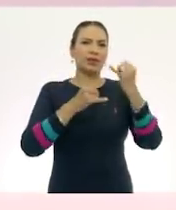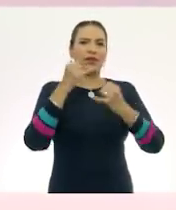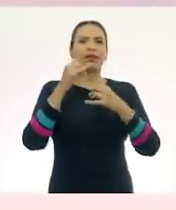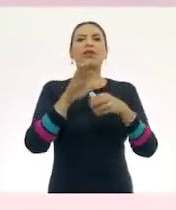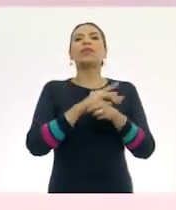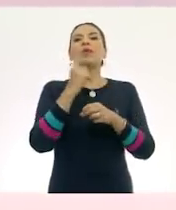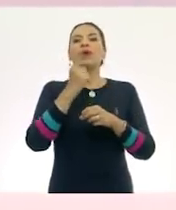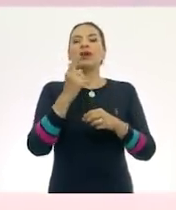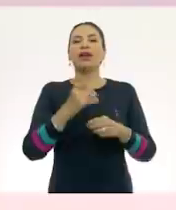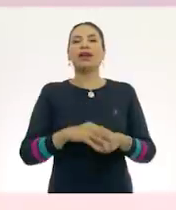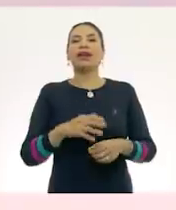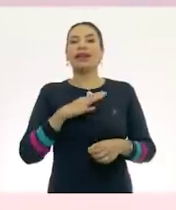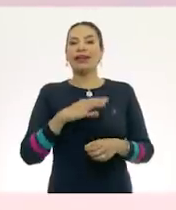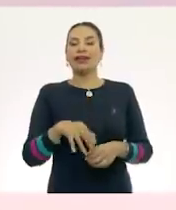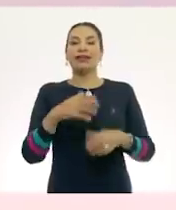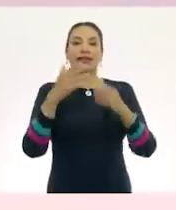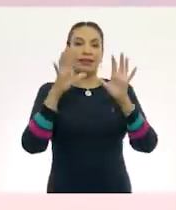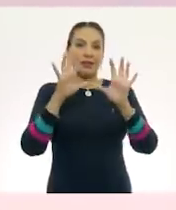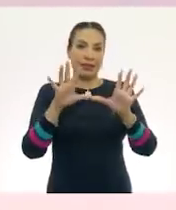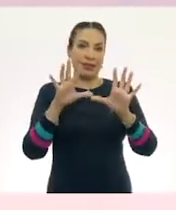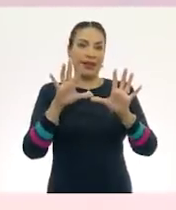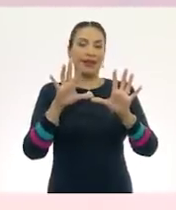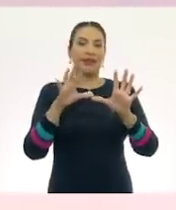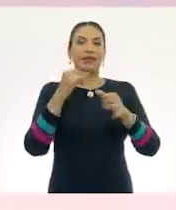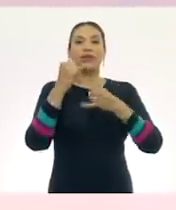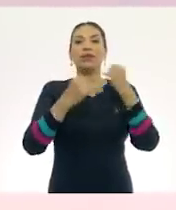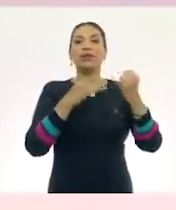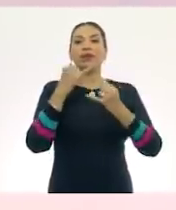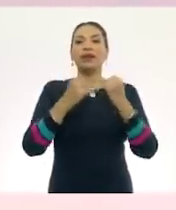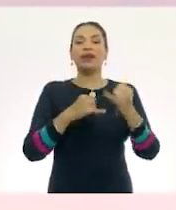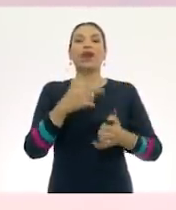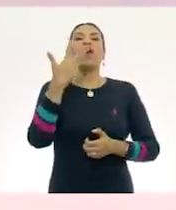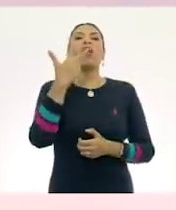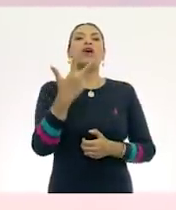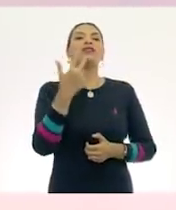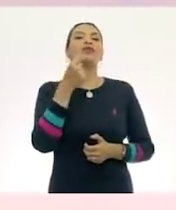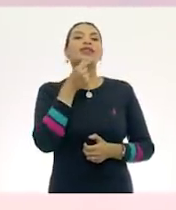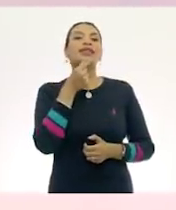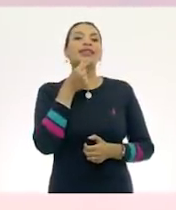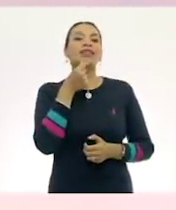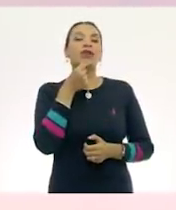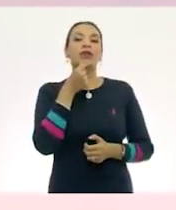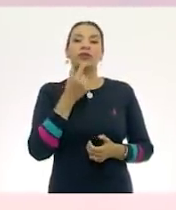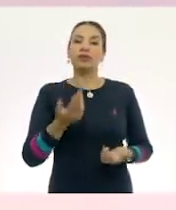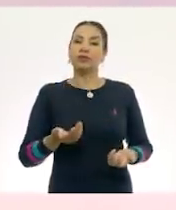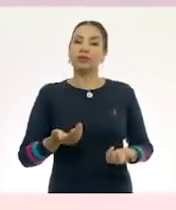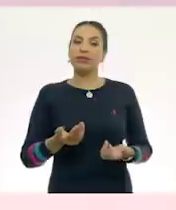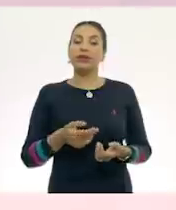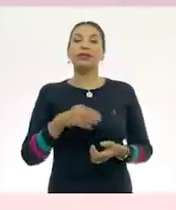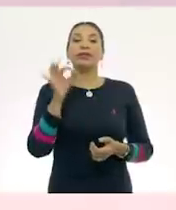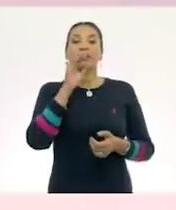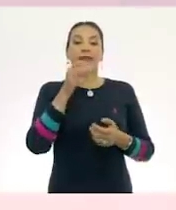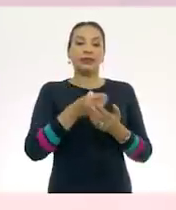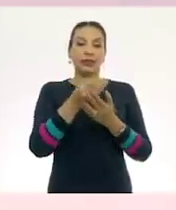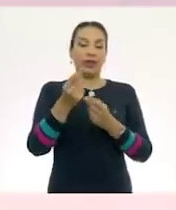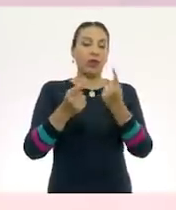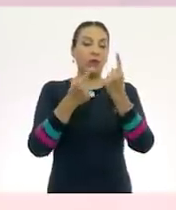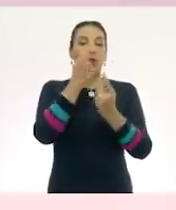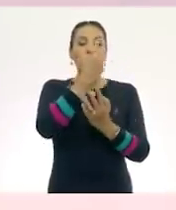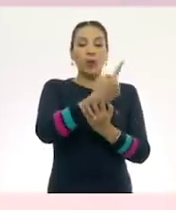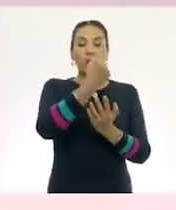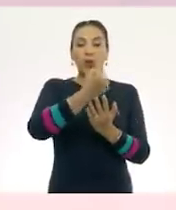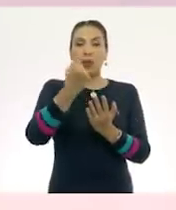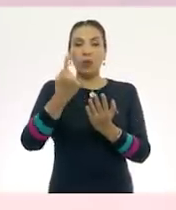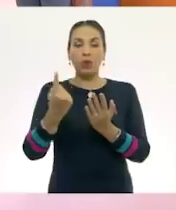porque son diez juguetes y ocho niños. Si les das uno a cada